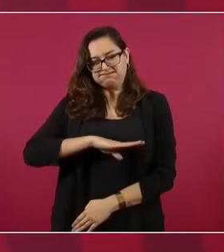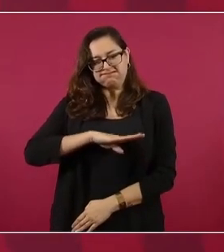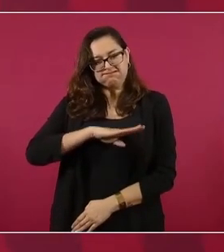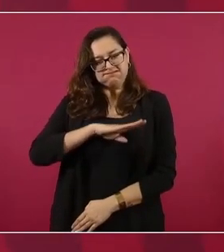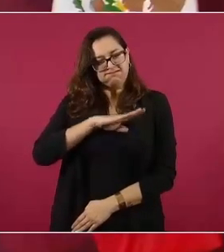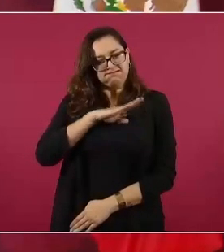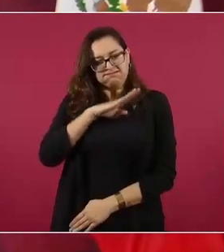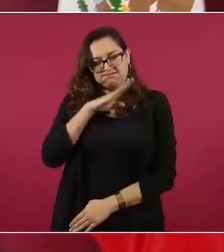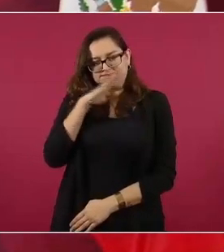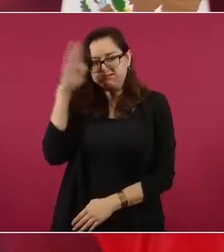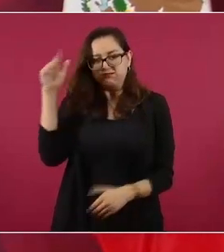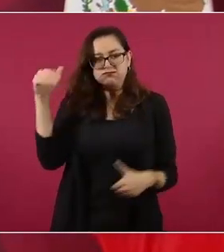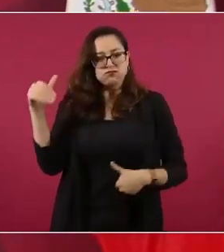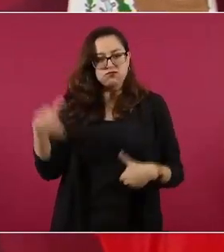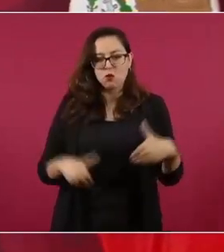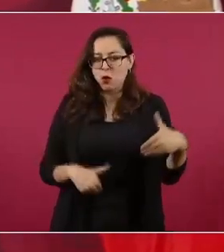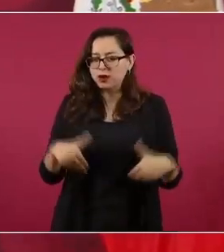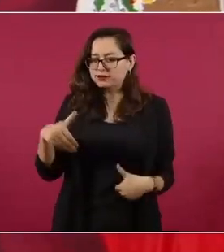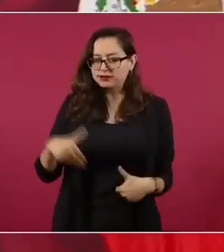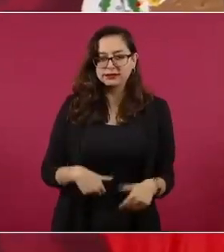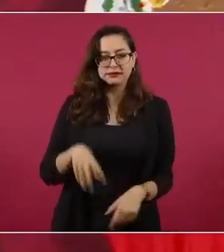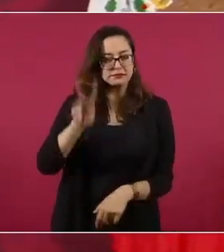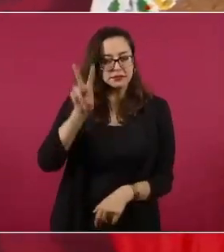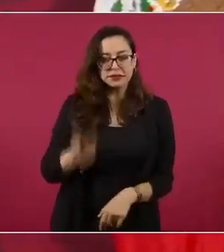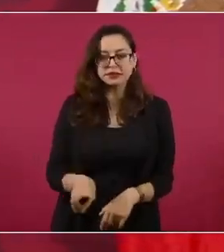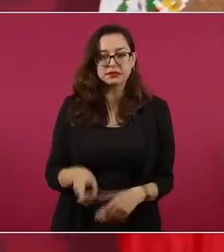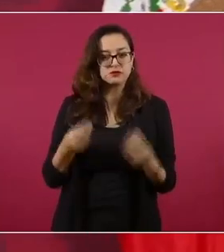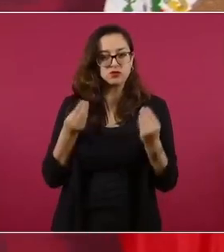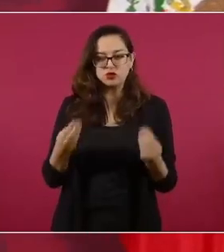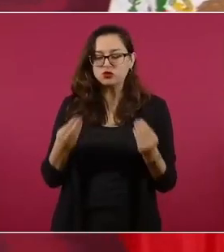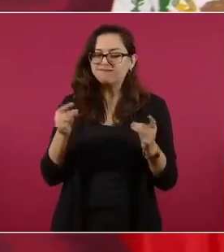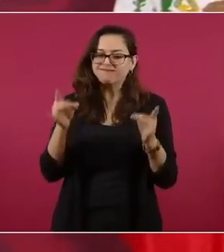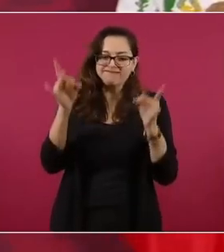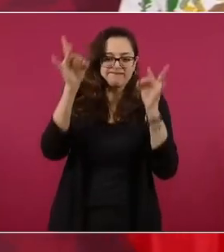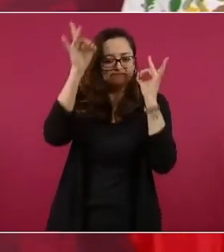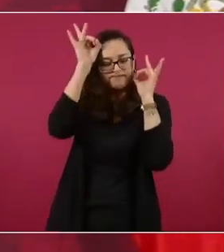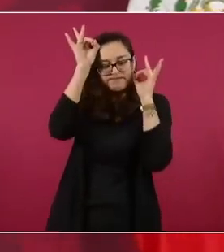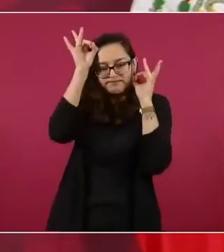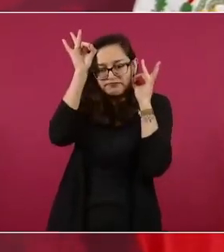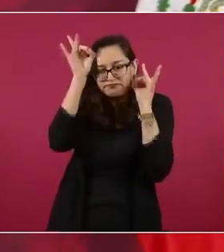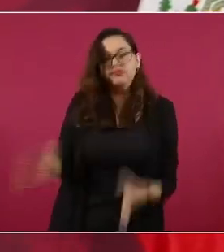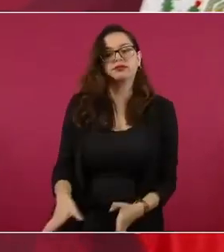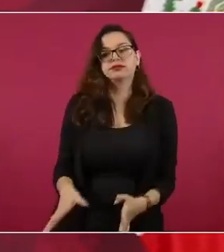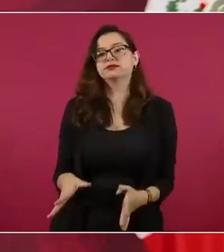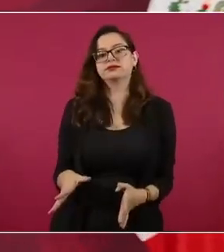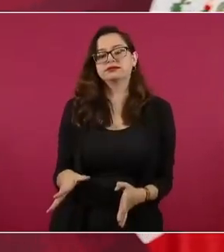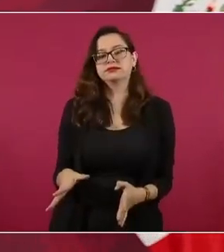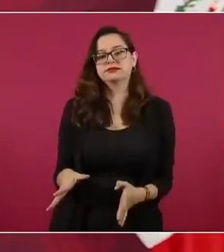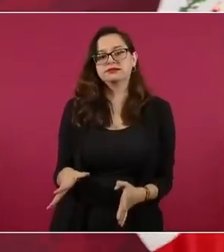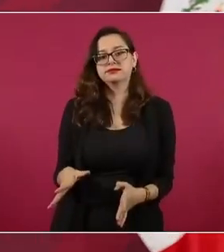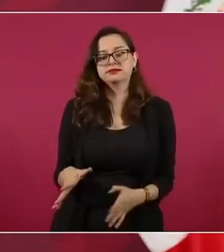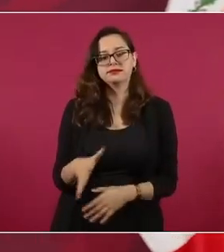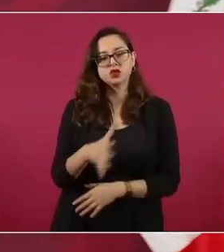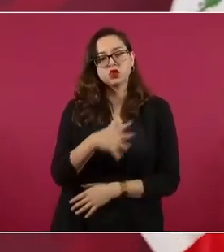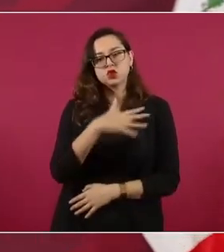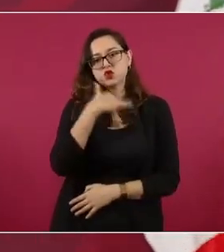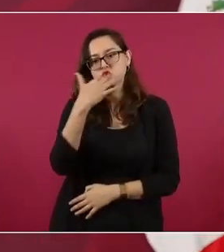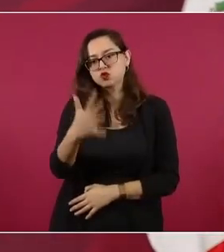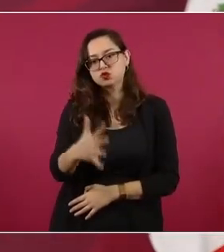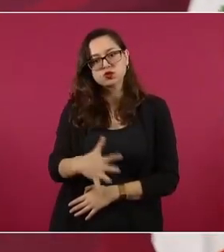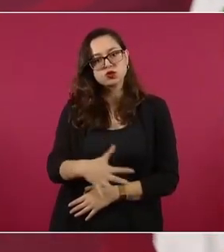me molesta mucho, no lo soporto, es la corrupción,